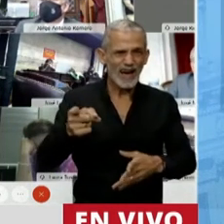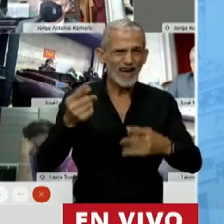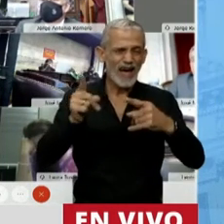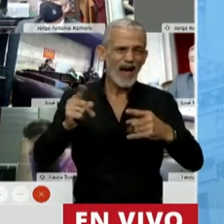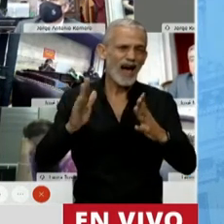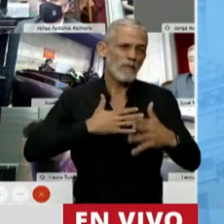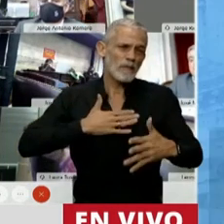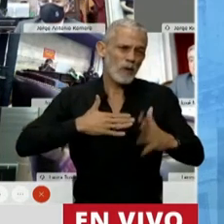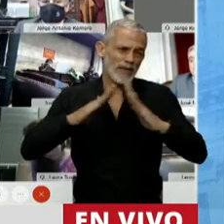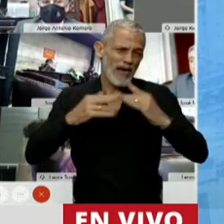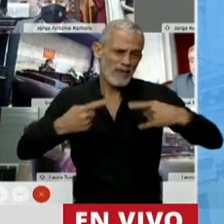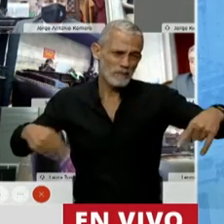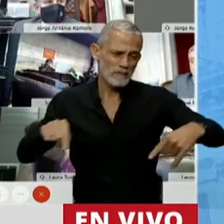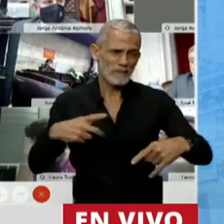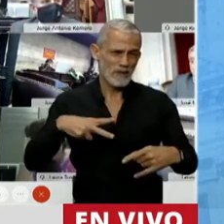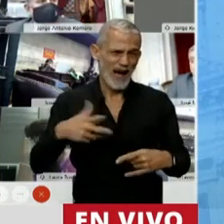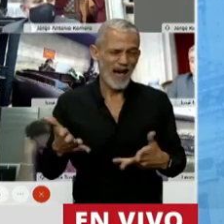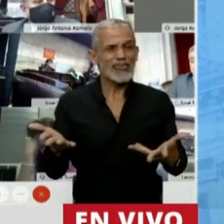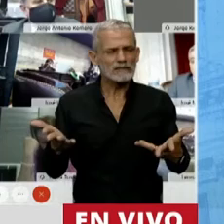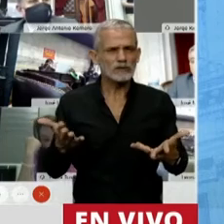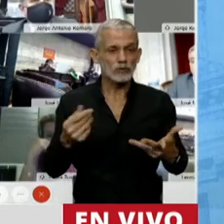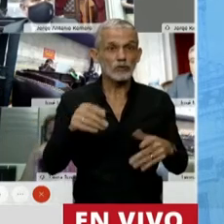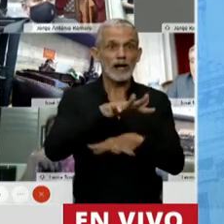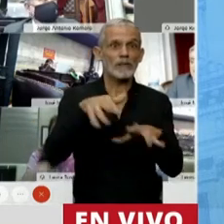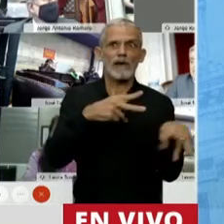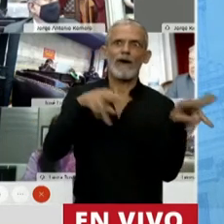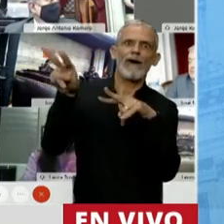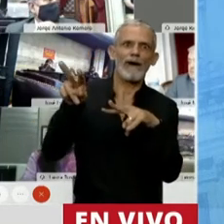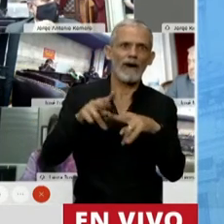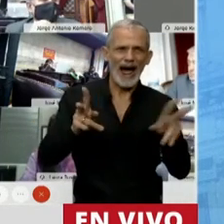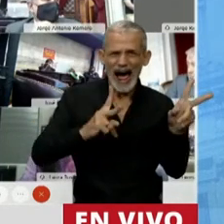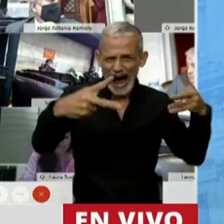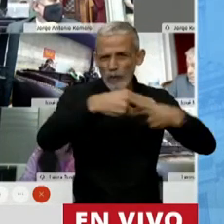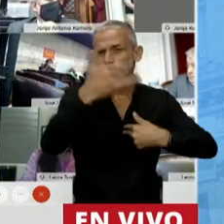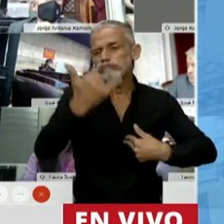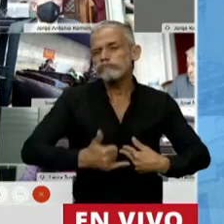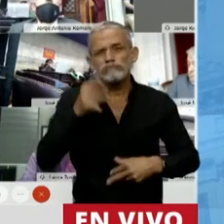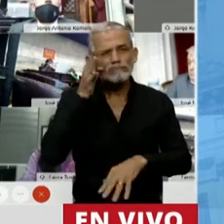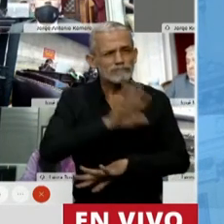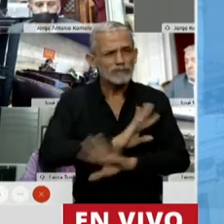etcétera. Y así, de este modo, distraer a la población del enorme ajuste que están haciendo.